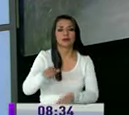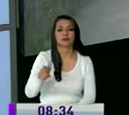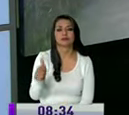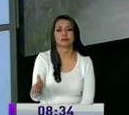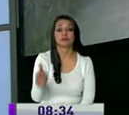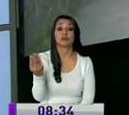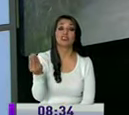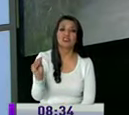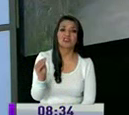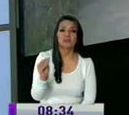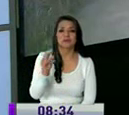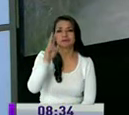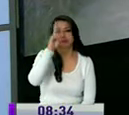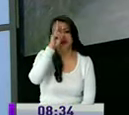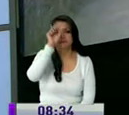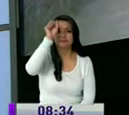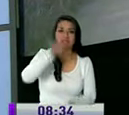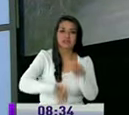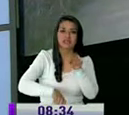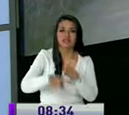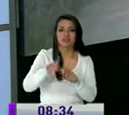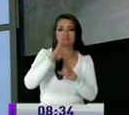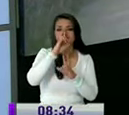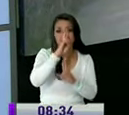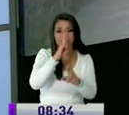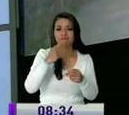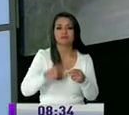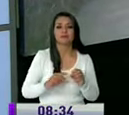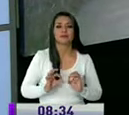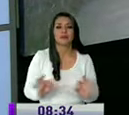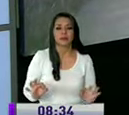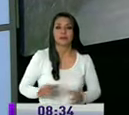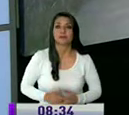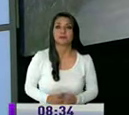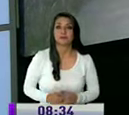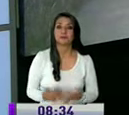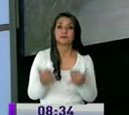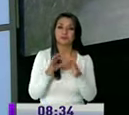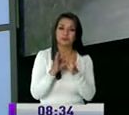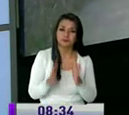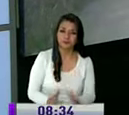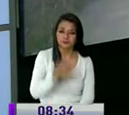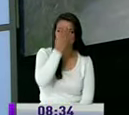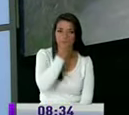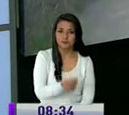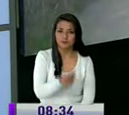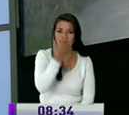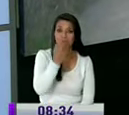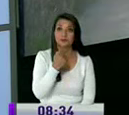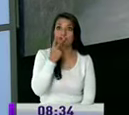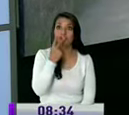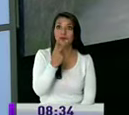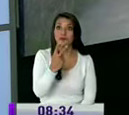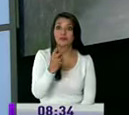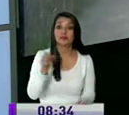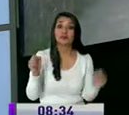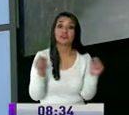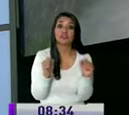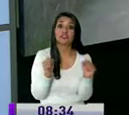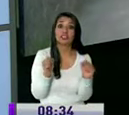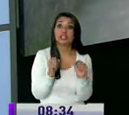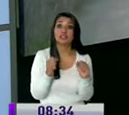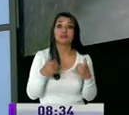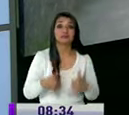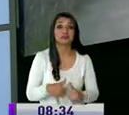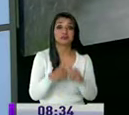por muchachitos inescrupulosos que no quieren a la ciudad así que Adri querida buenos días le veo que el frío todavía